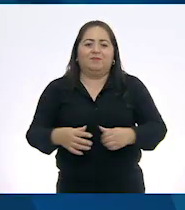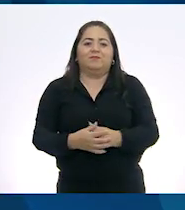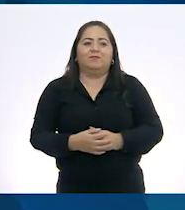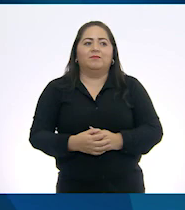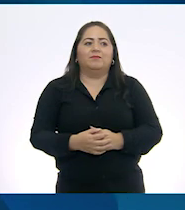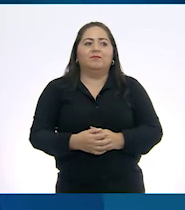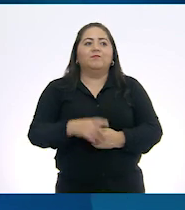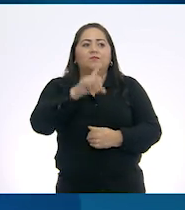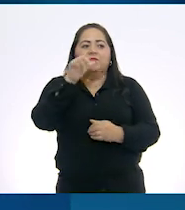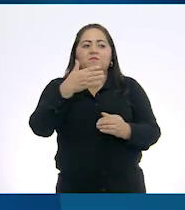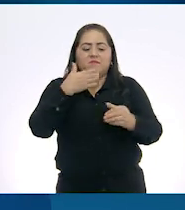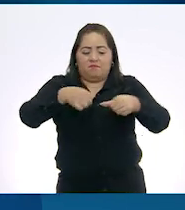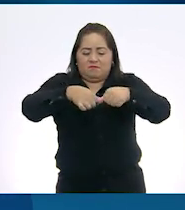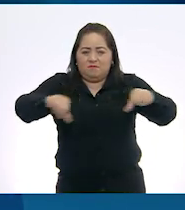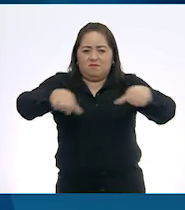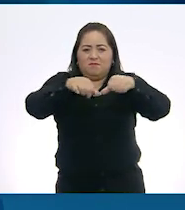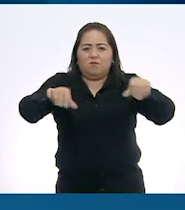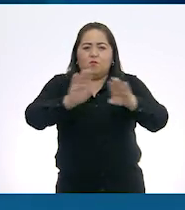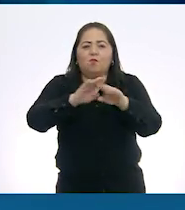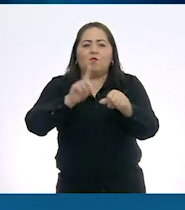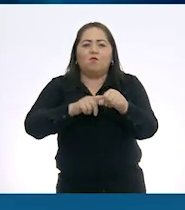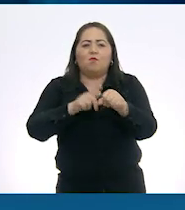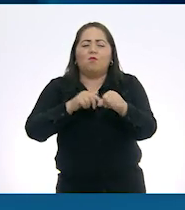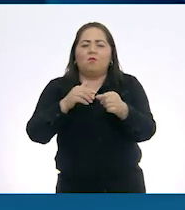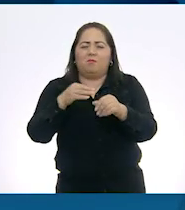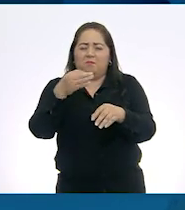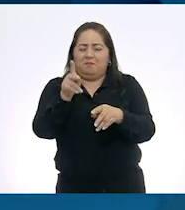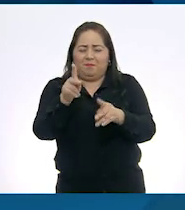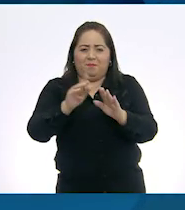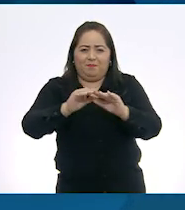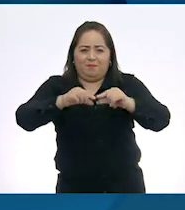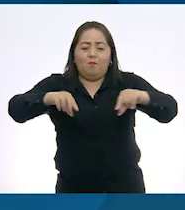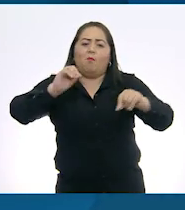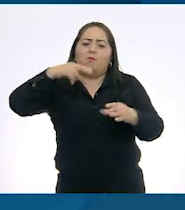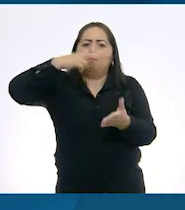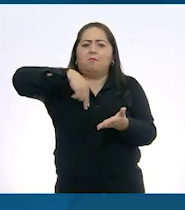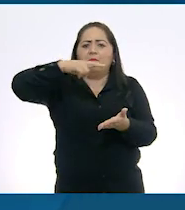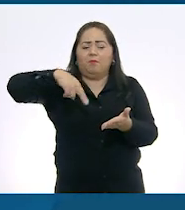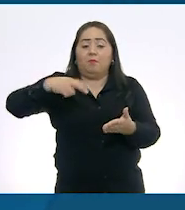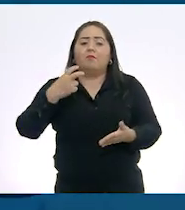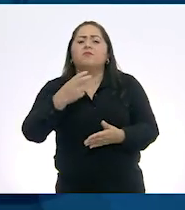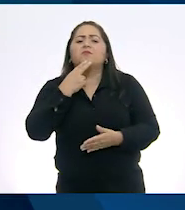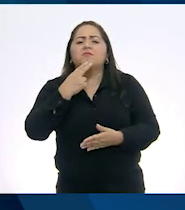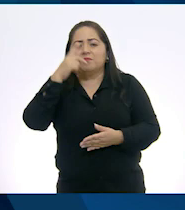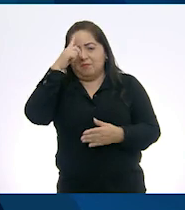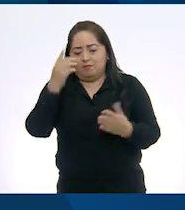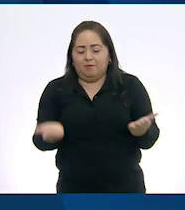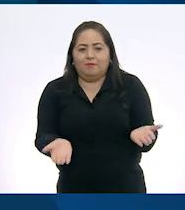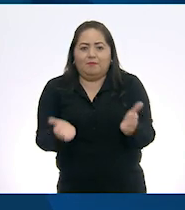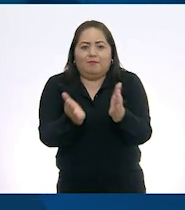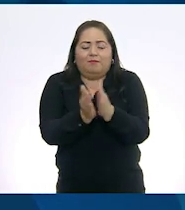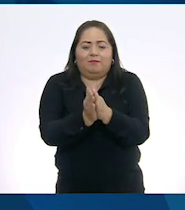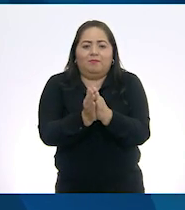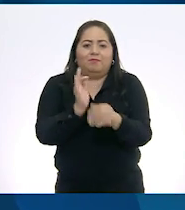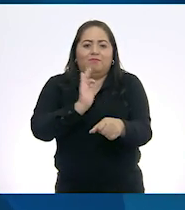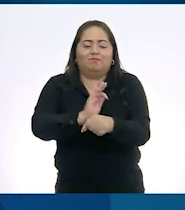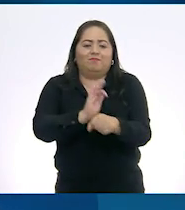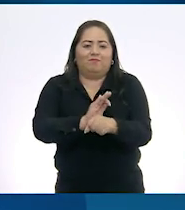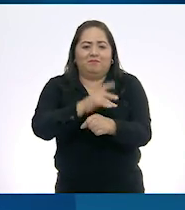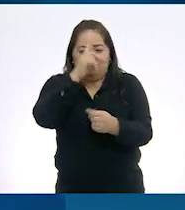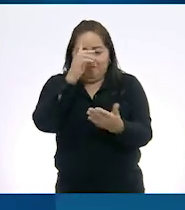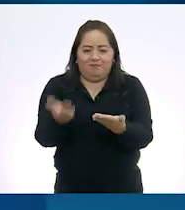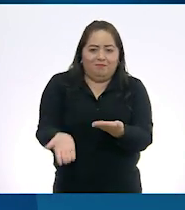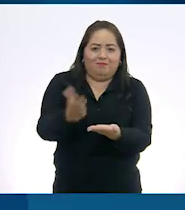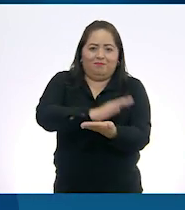y se forrarán con una hoja de color o se pintarán con acrílico. Estas servirán para unir el libro y cubrirán el proceso de